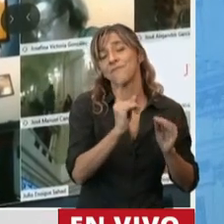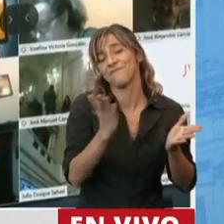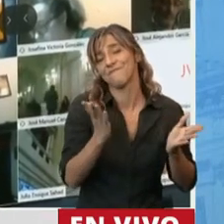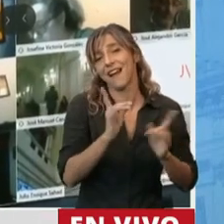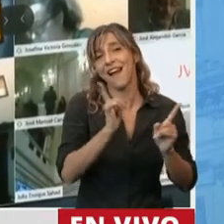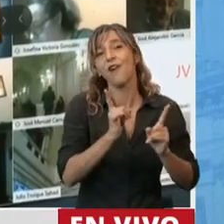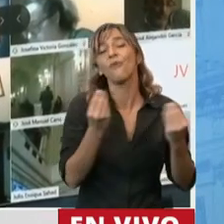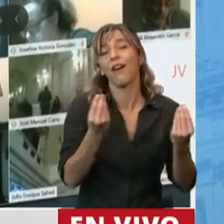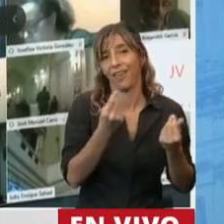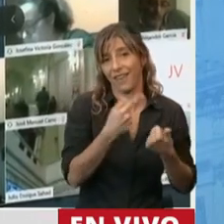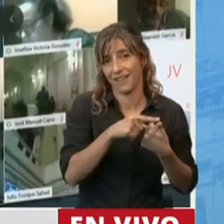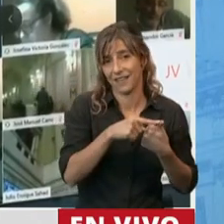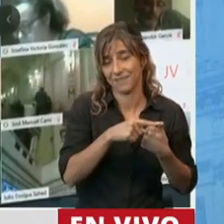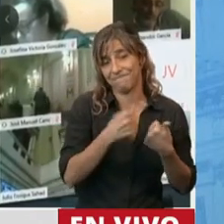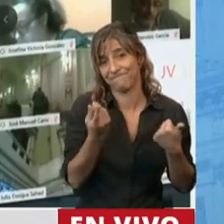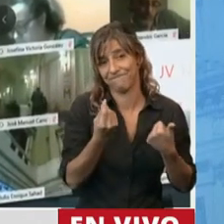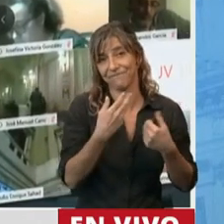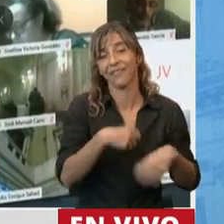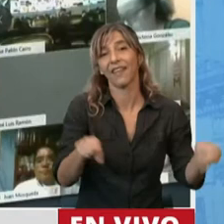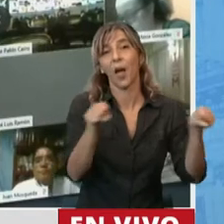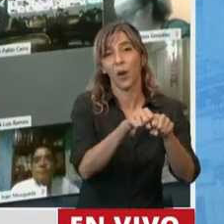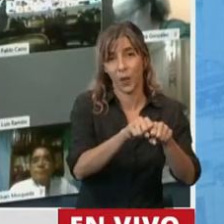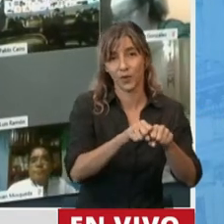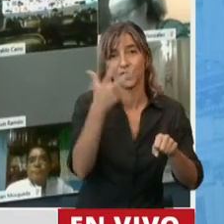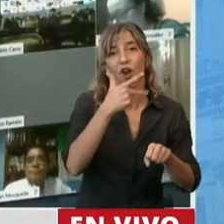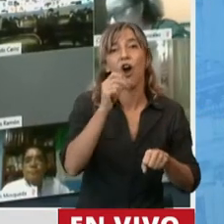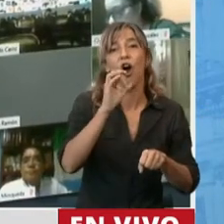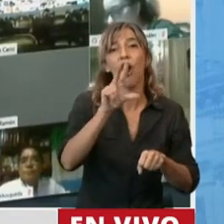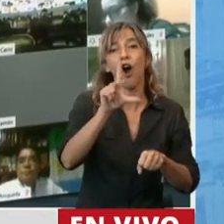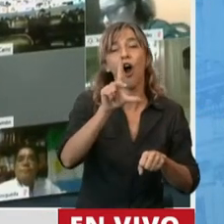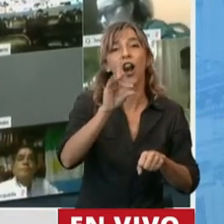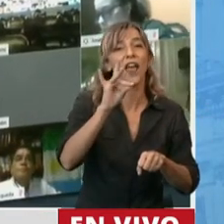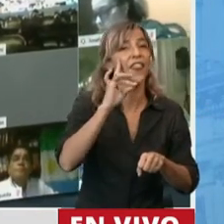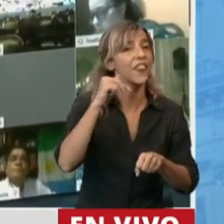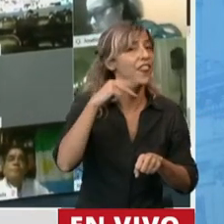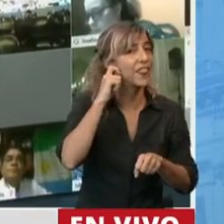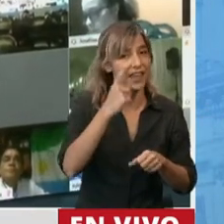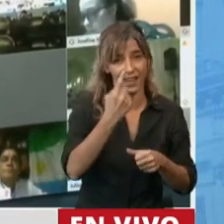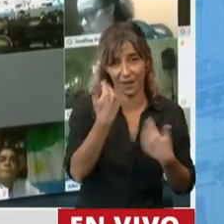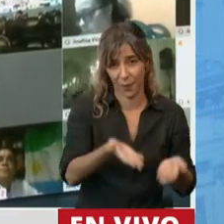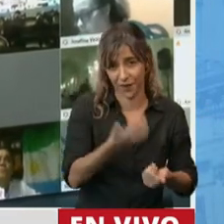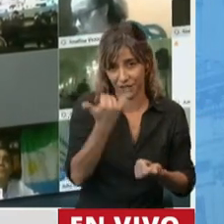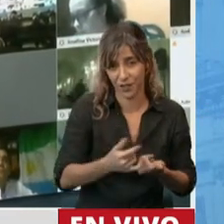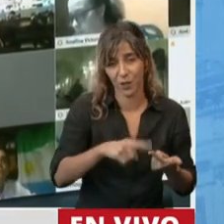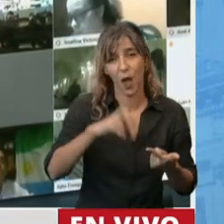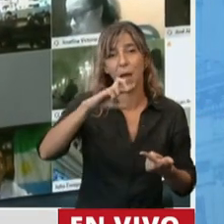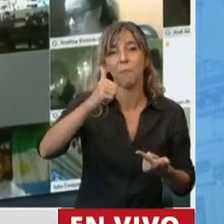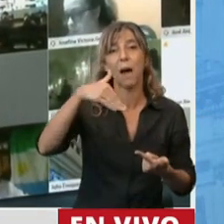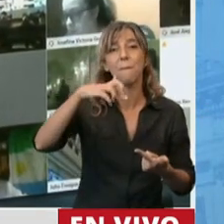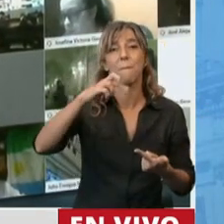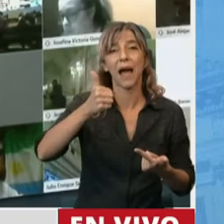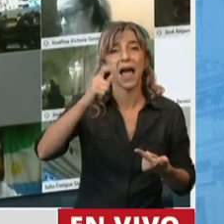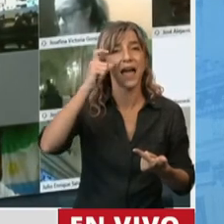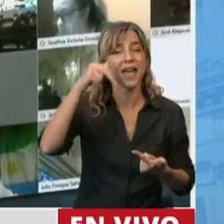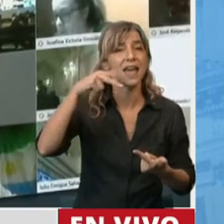Alguno de ellos se llama Cablevisión Holding, ingresa en este registro con estos cuatro beneficios. Pampa Energía, ¿saben qué es?